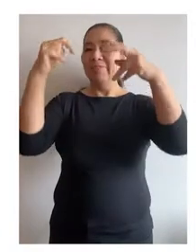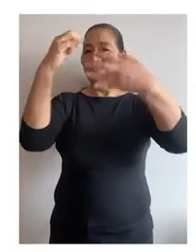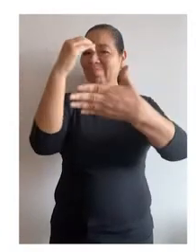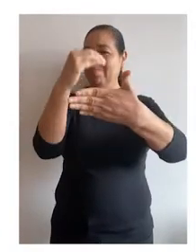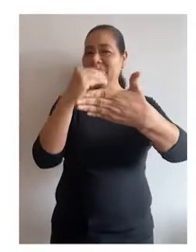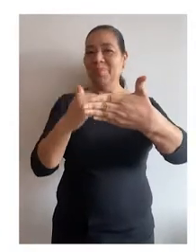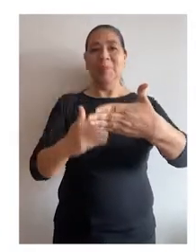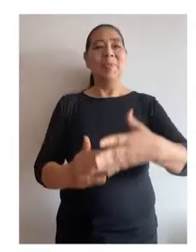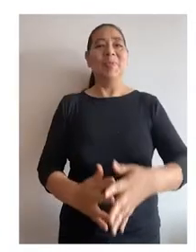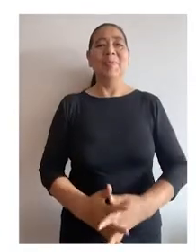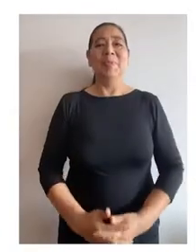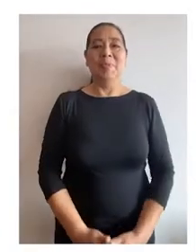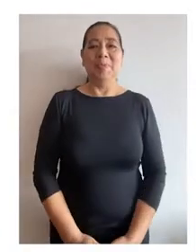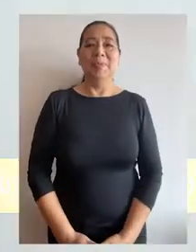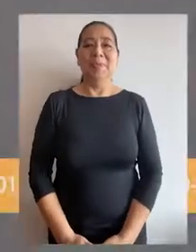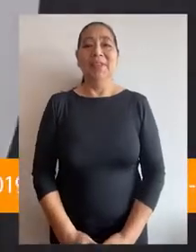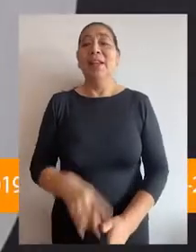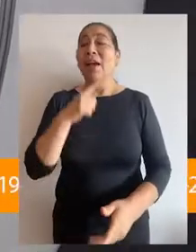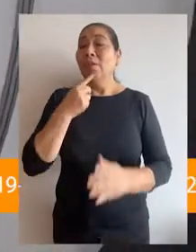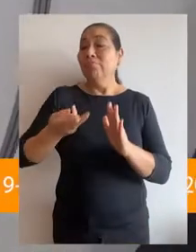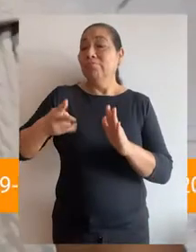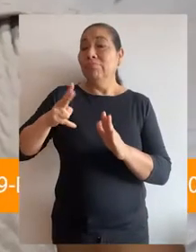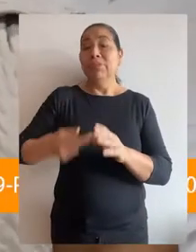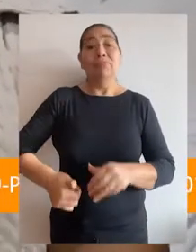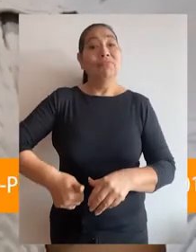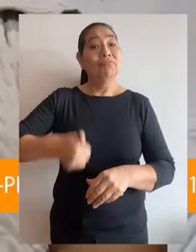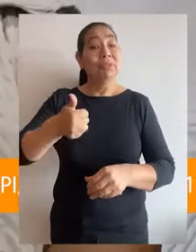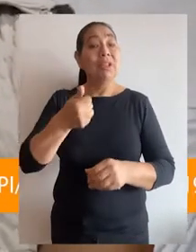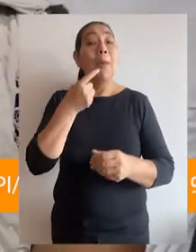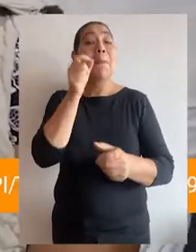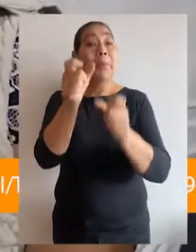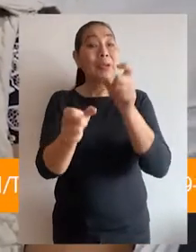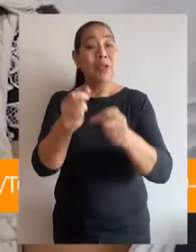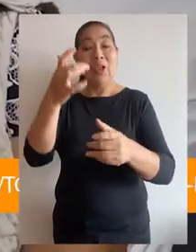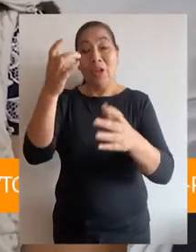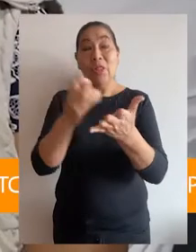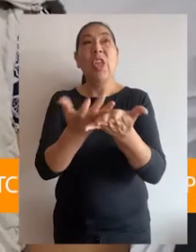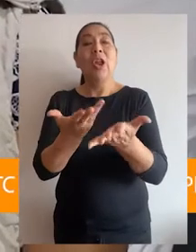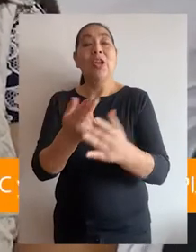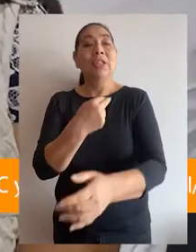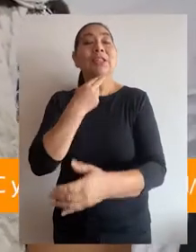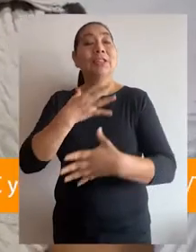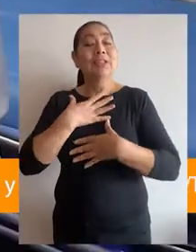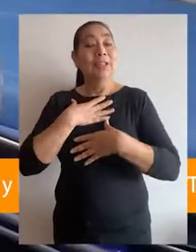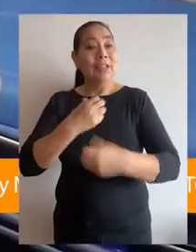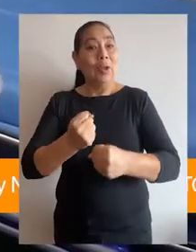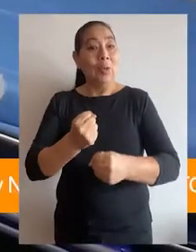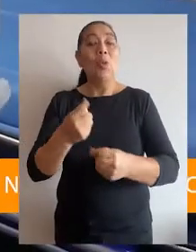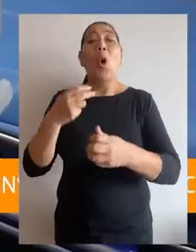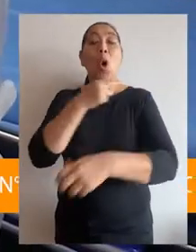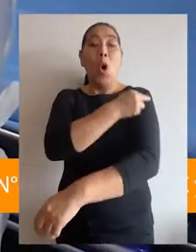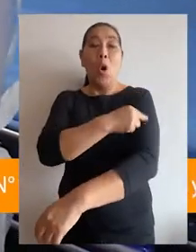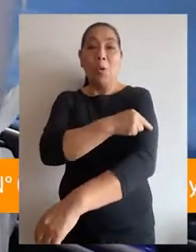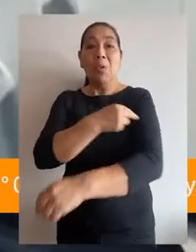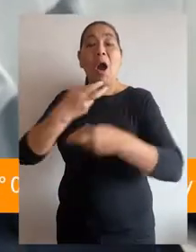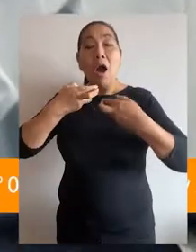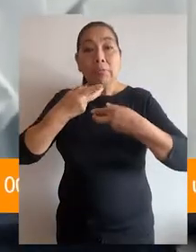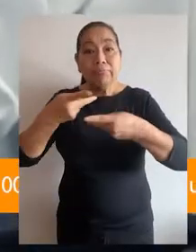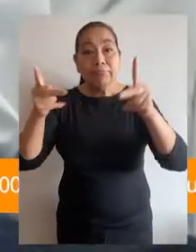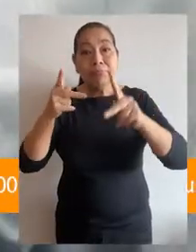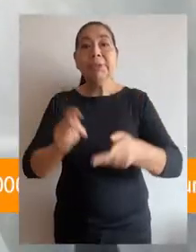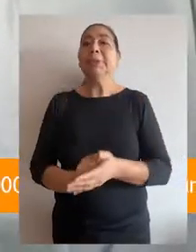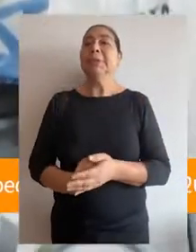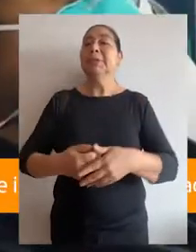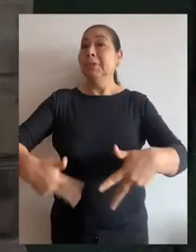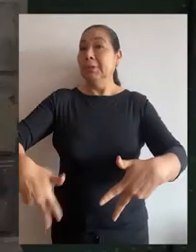estos son nuestros titulares. Caso de ascensos automáticos en personal del sector salud quedó al voto en décima segunda audiencia